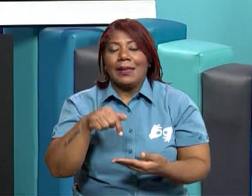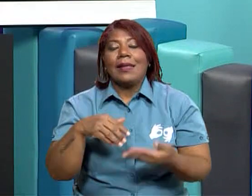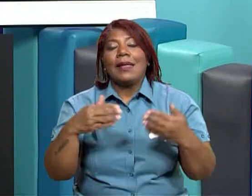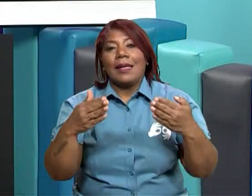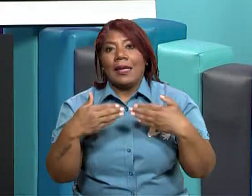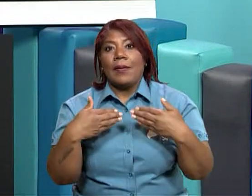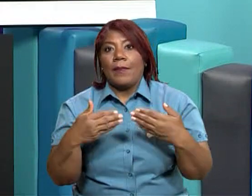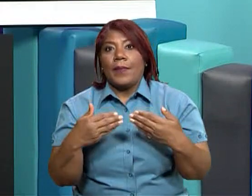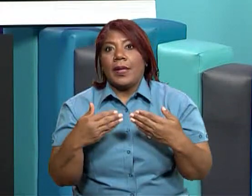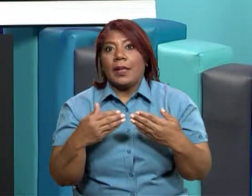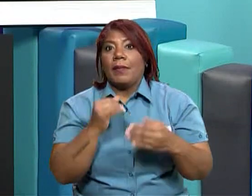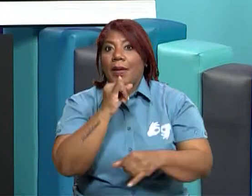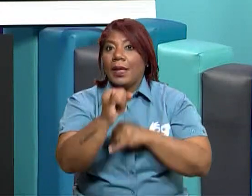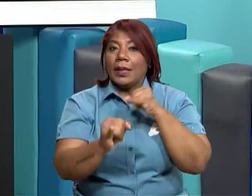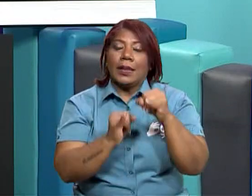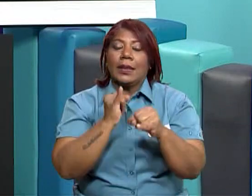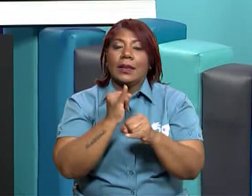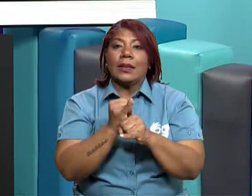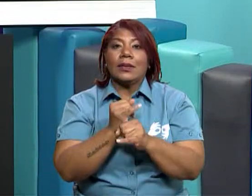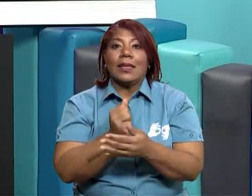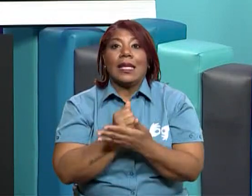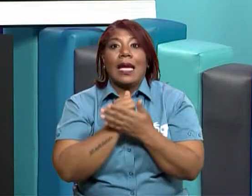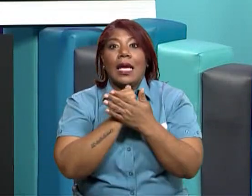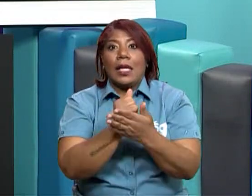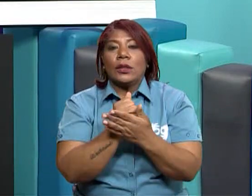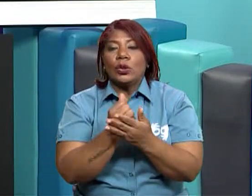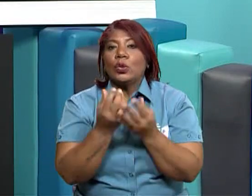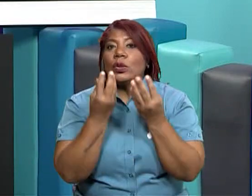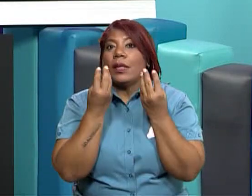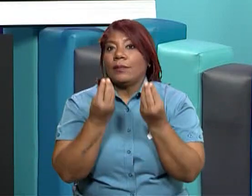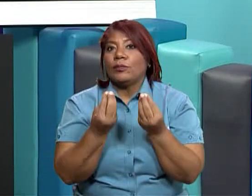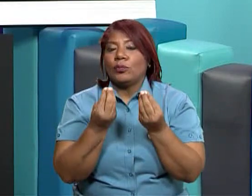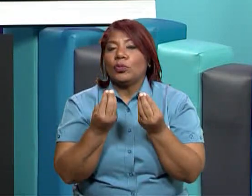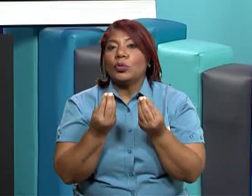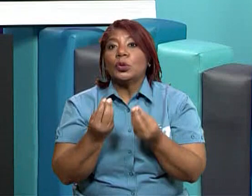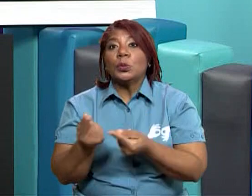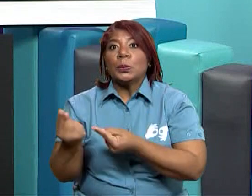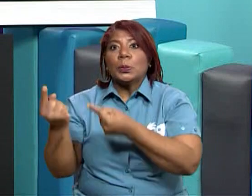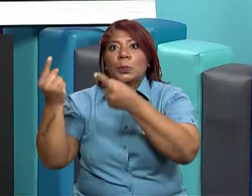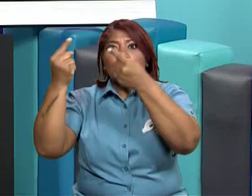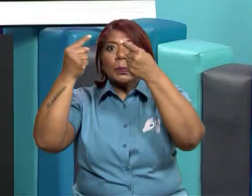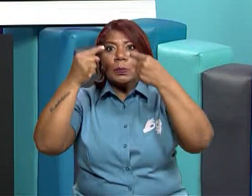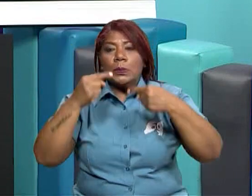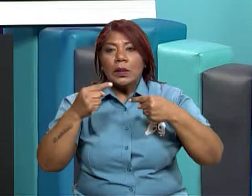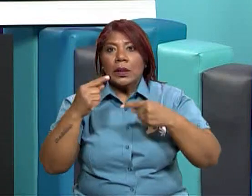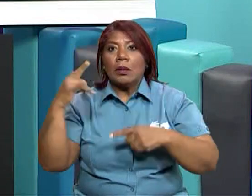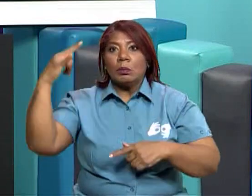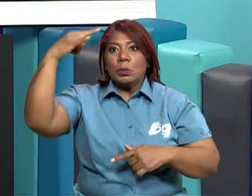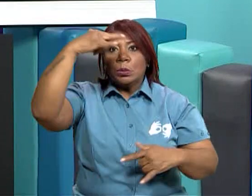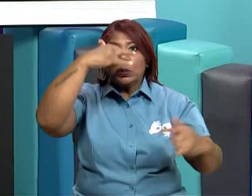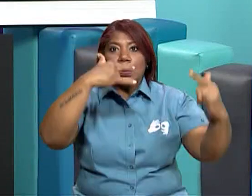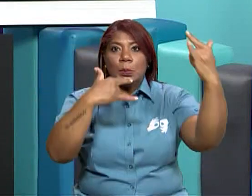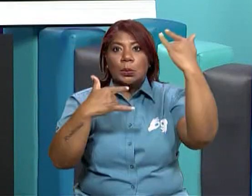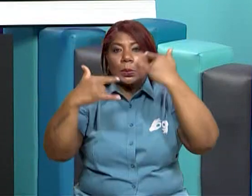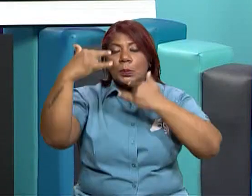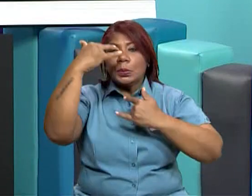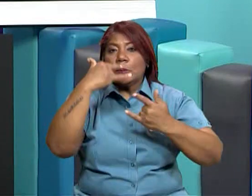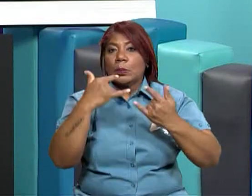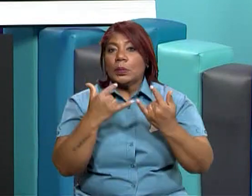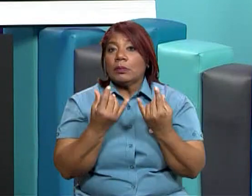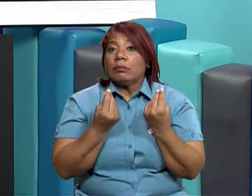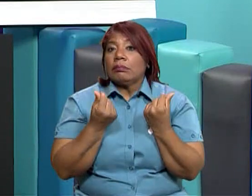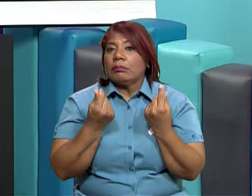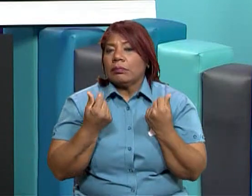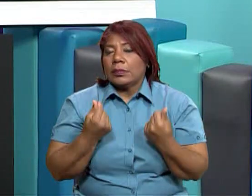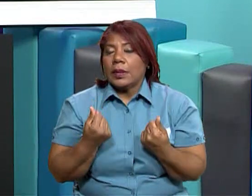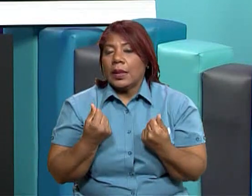le da un respaldo y una seguridad a todas aquellas personas que quieran invertir en algún tipo de negocio